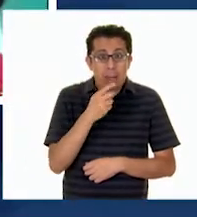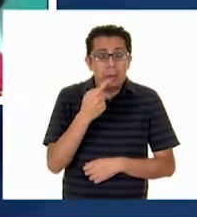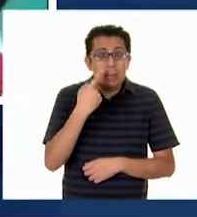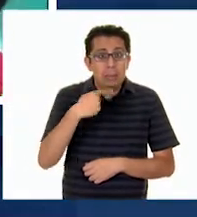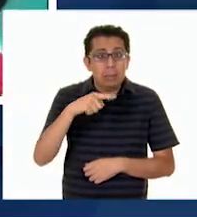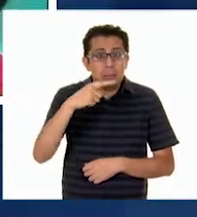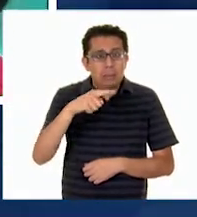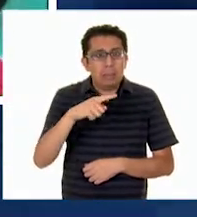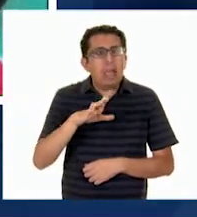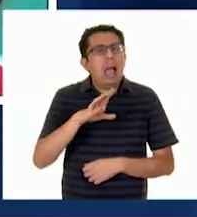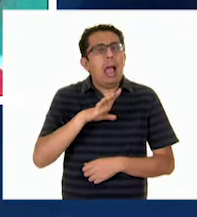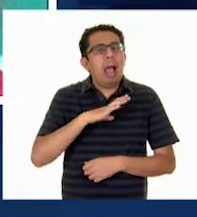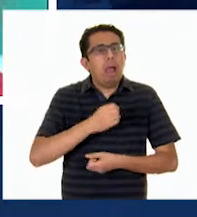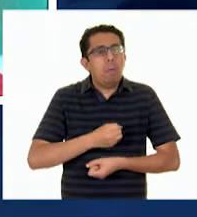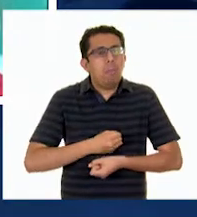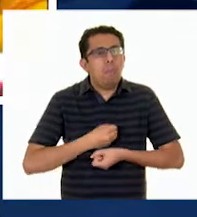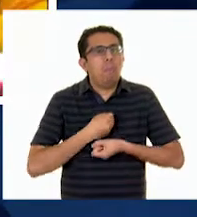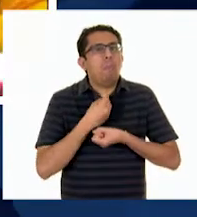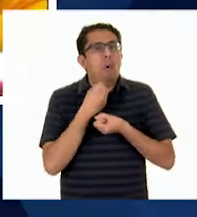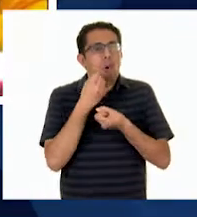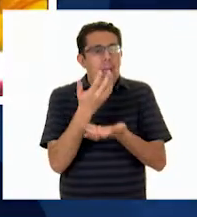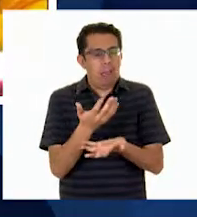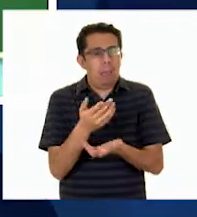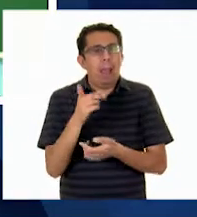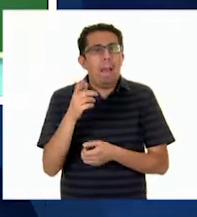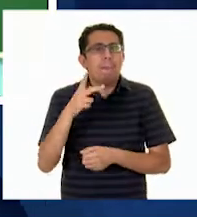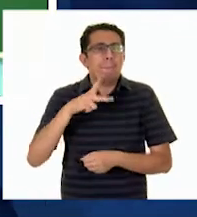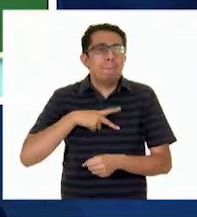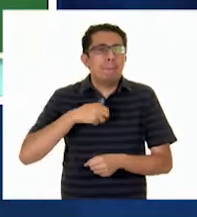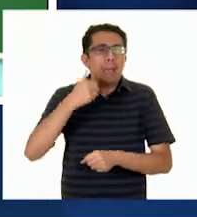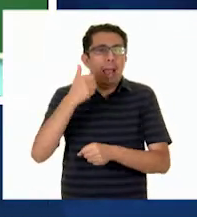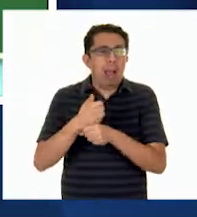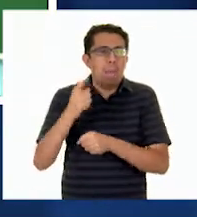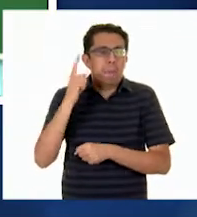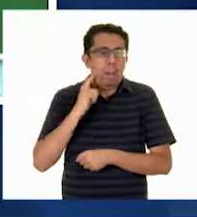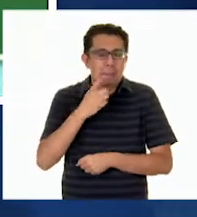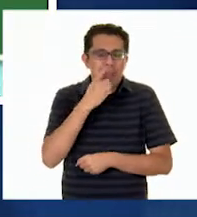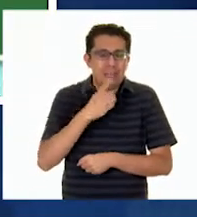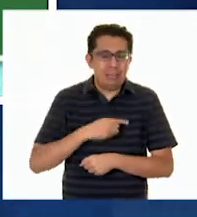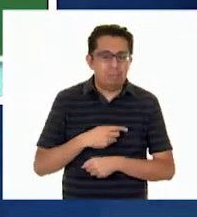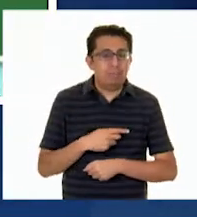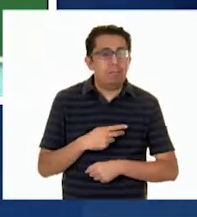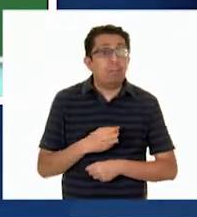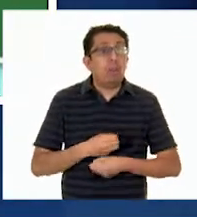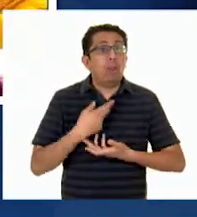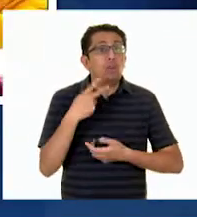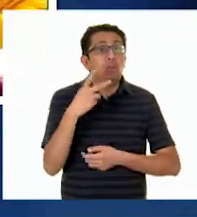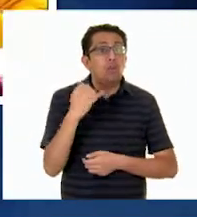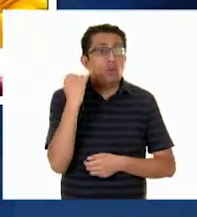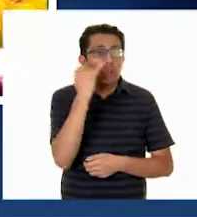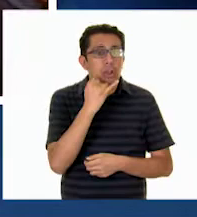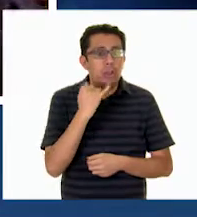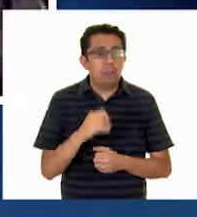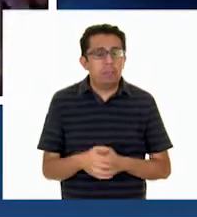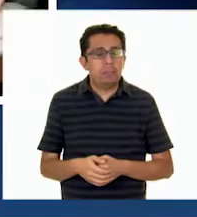Hay un poema que me recitaba mi abuelita. Yánimo Cuepa y Pamo Shaka.